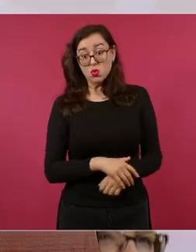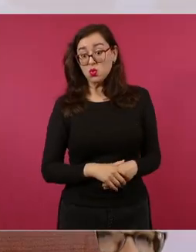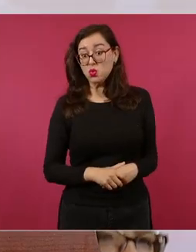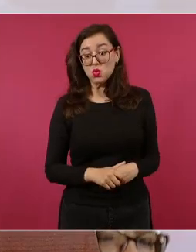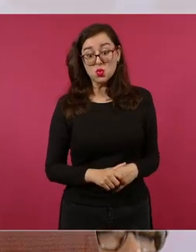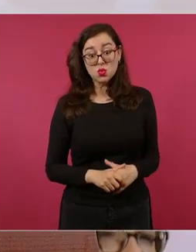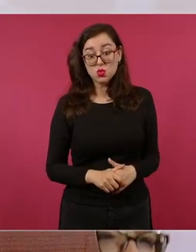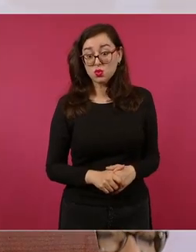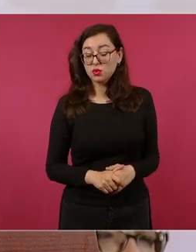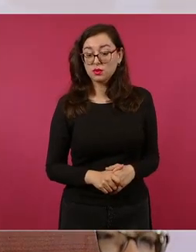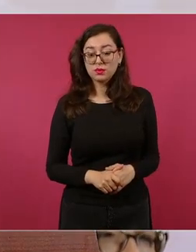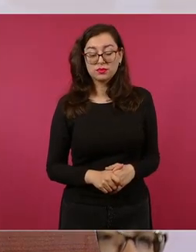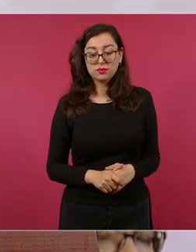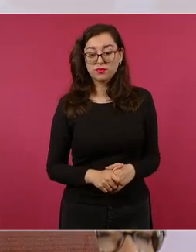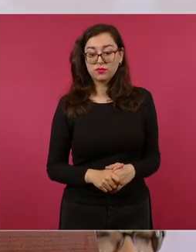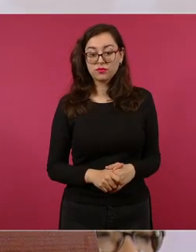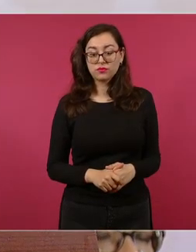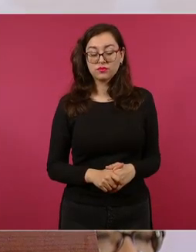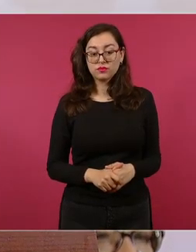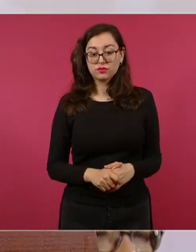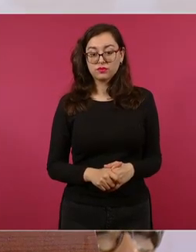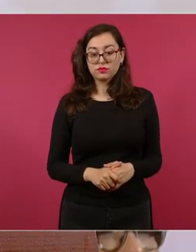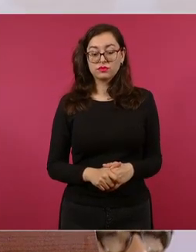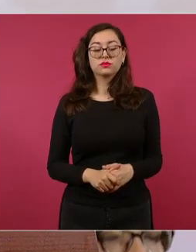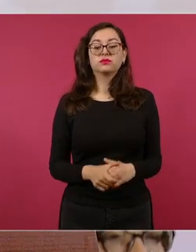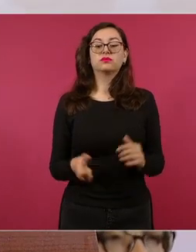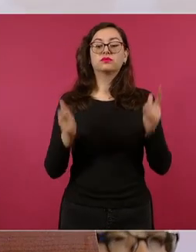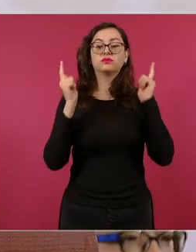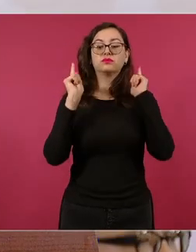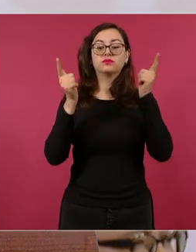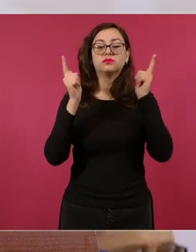ojalá y no se olvide